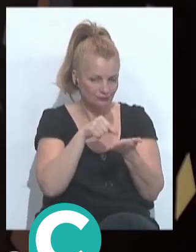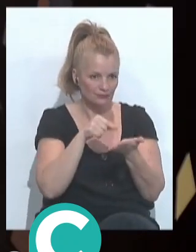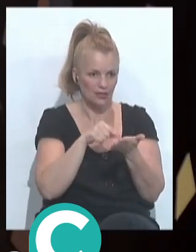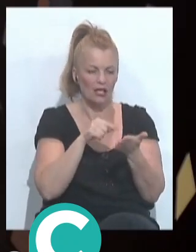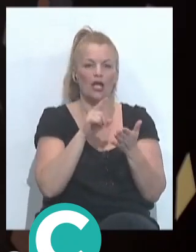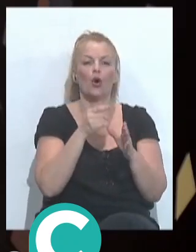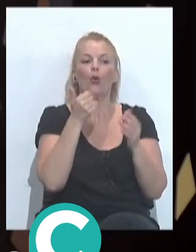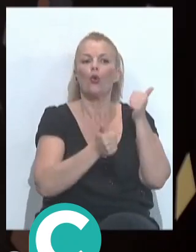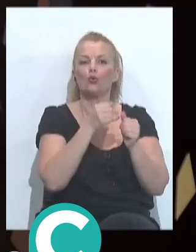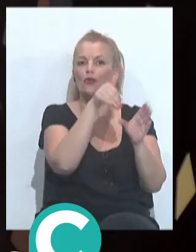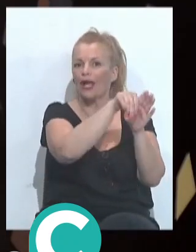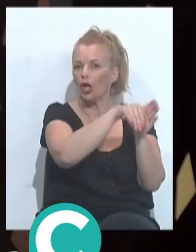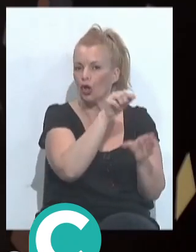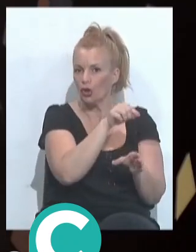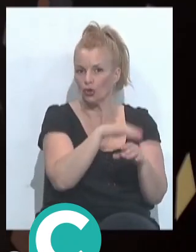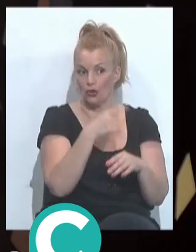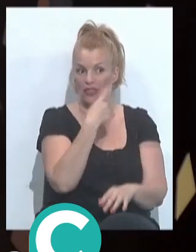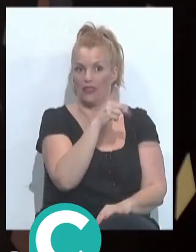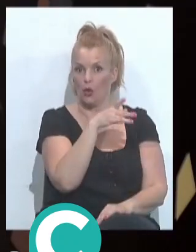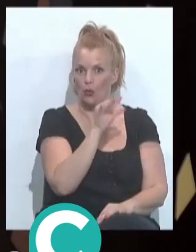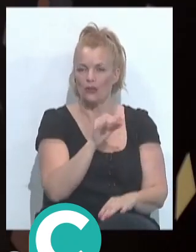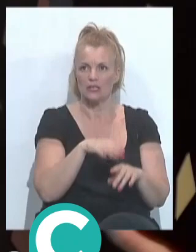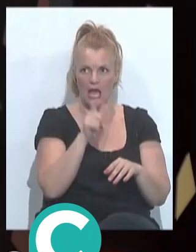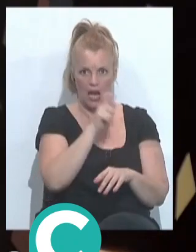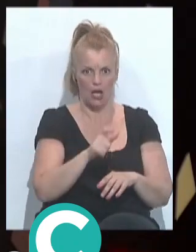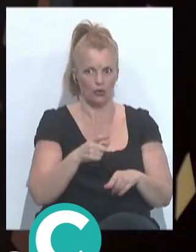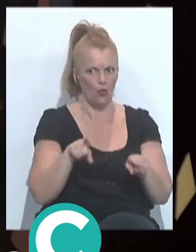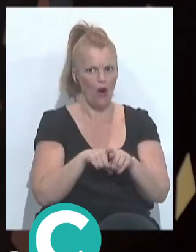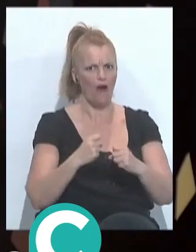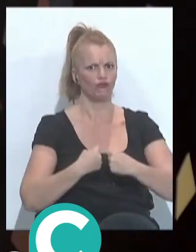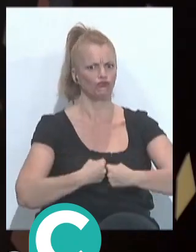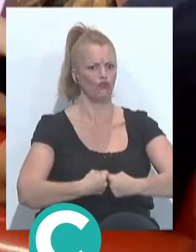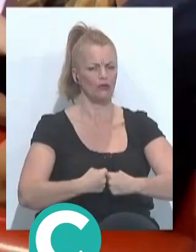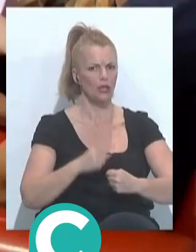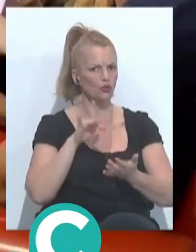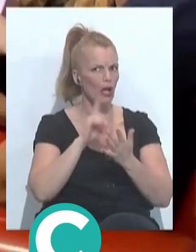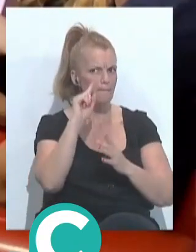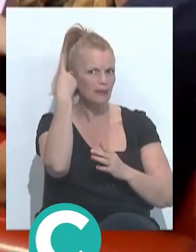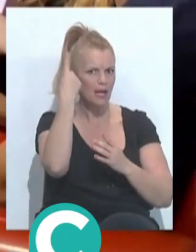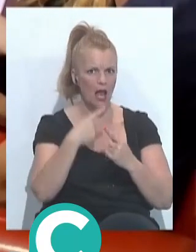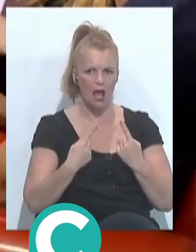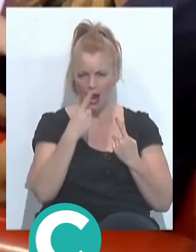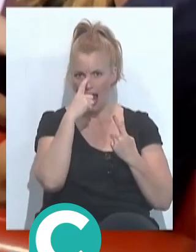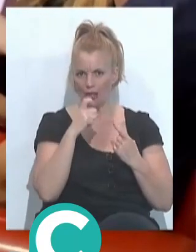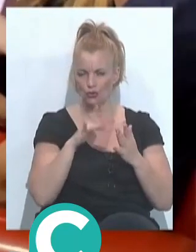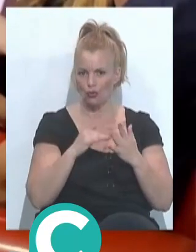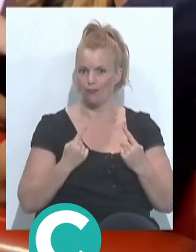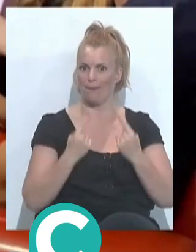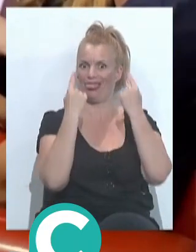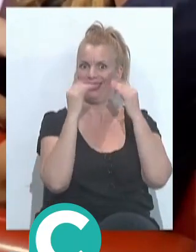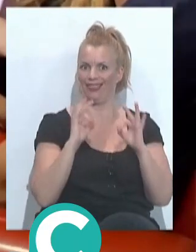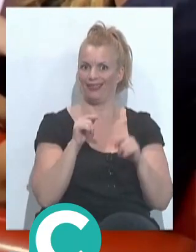de repertorio. Y es verdad lo que dice Luino, que hay gente que viene pisando fuerte, que quizás es su primer año o se está posicionando en lo que es